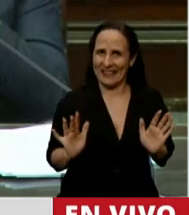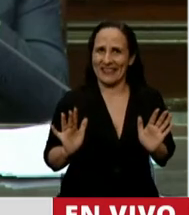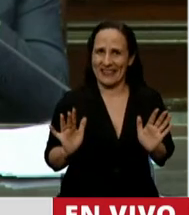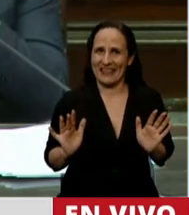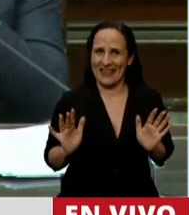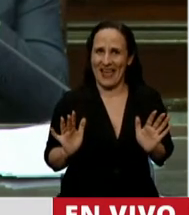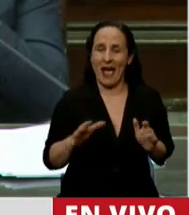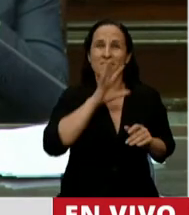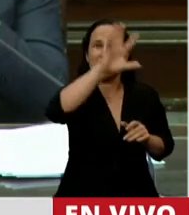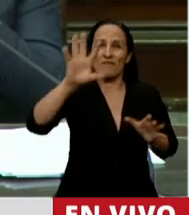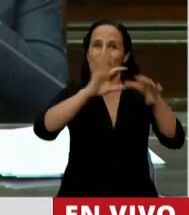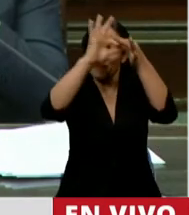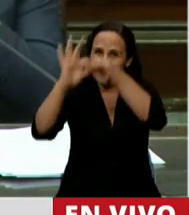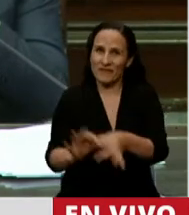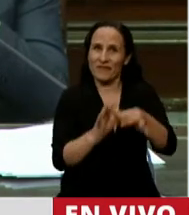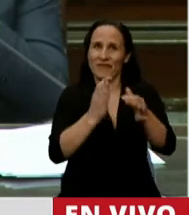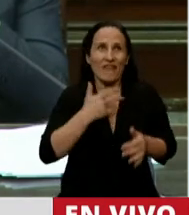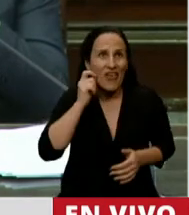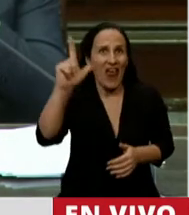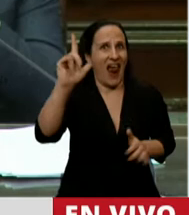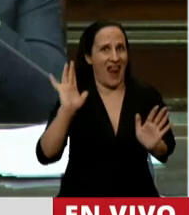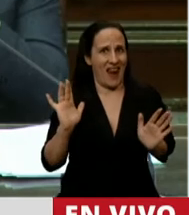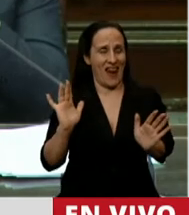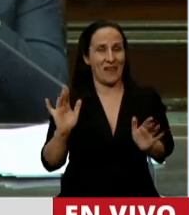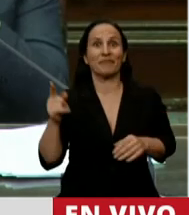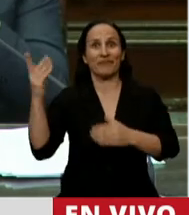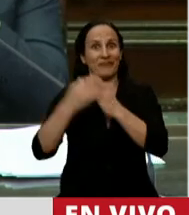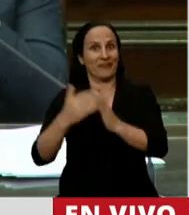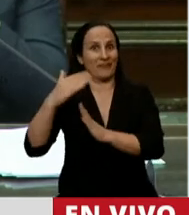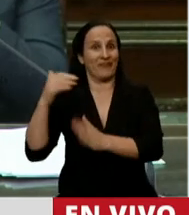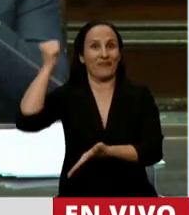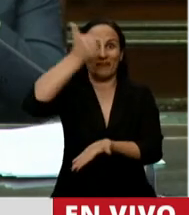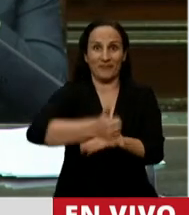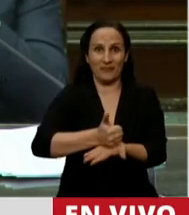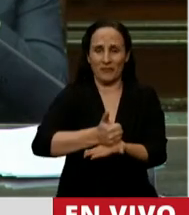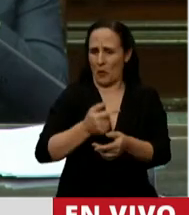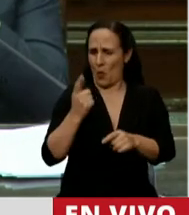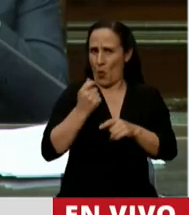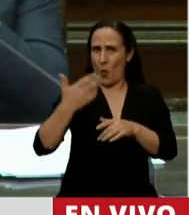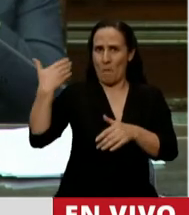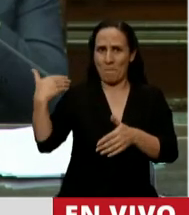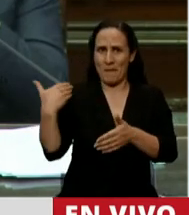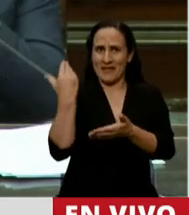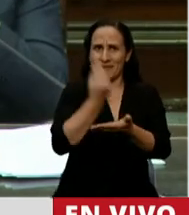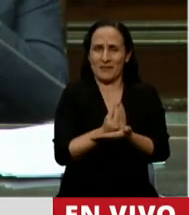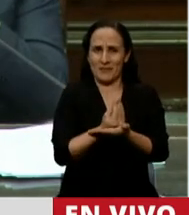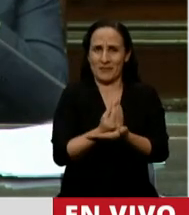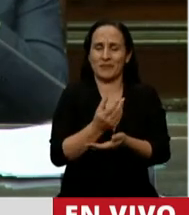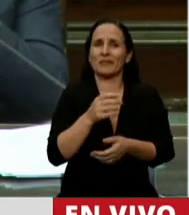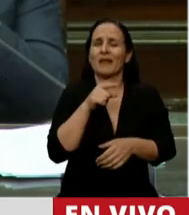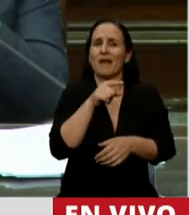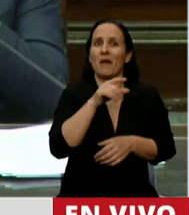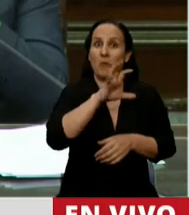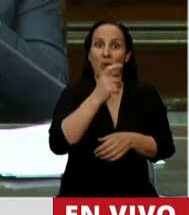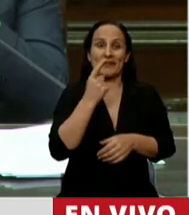términos de federalismo, la presencia del propio jefe de gabinete a poco más de un mes de asumir en la provincia de Entre